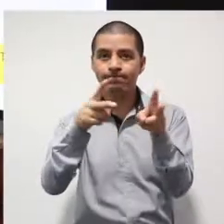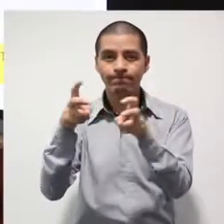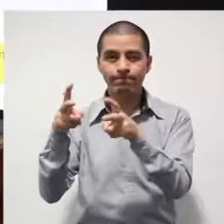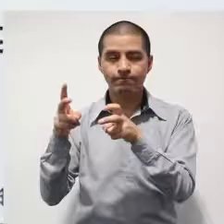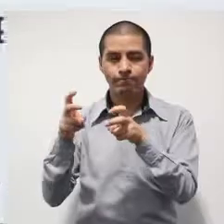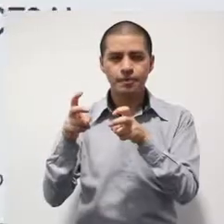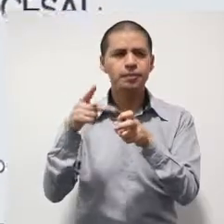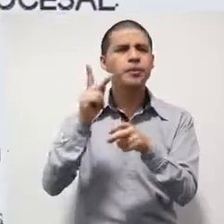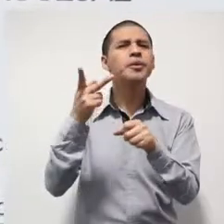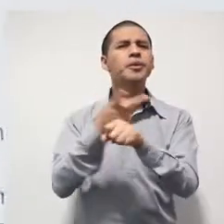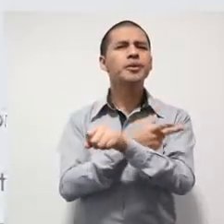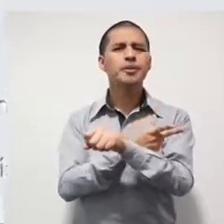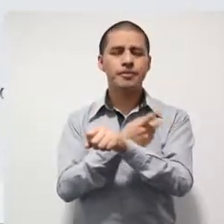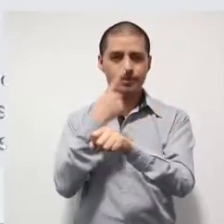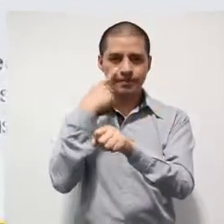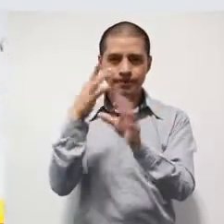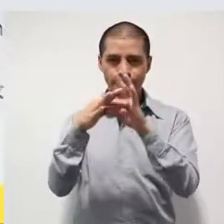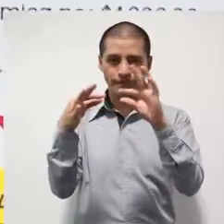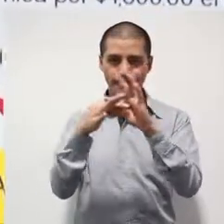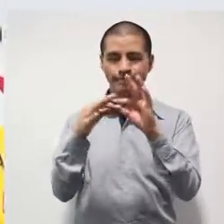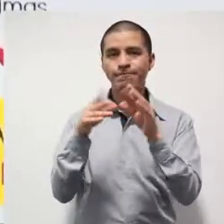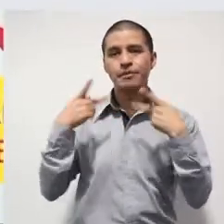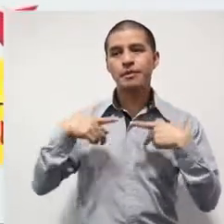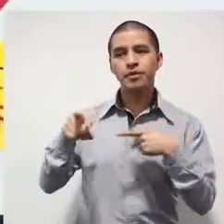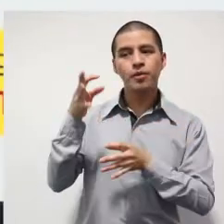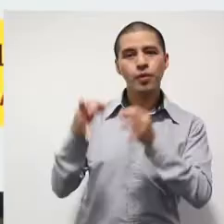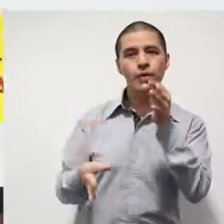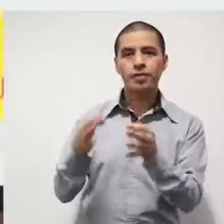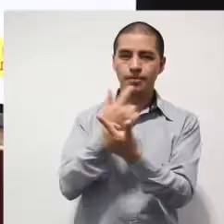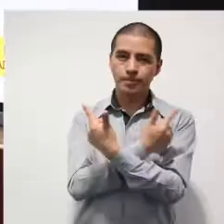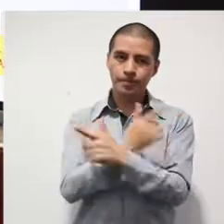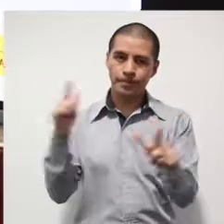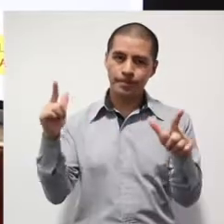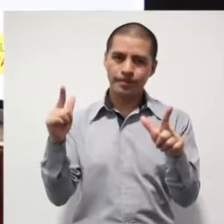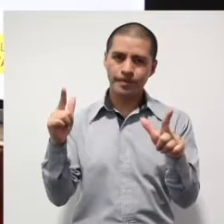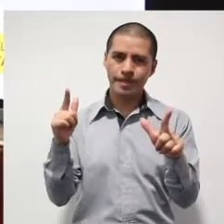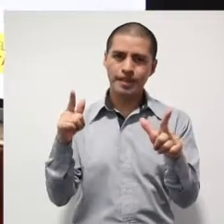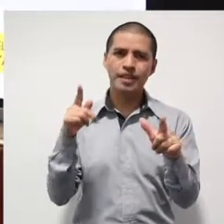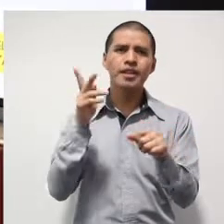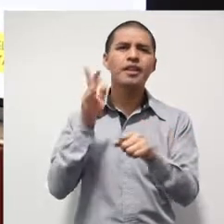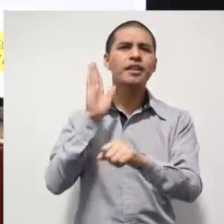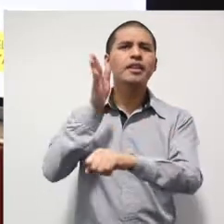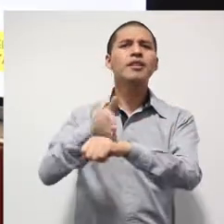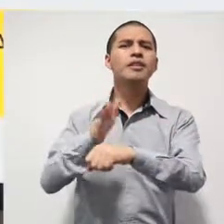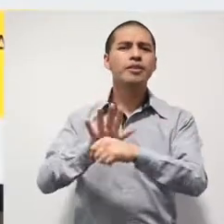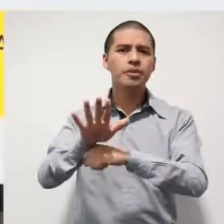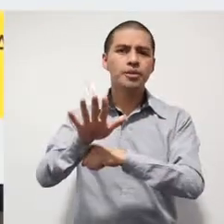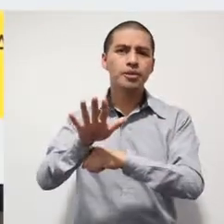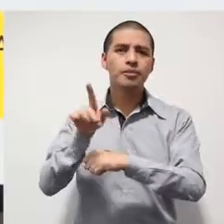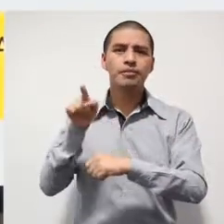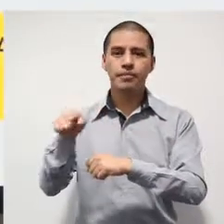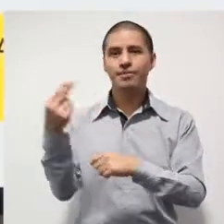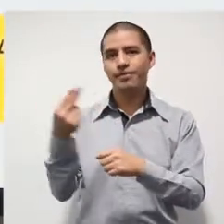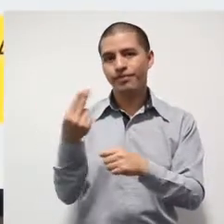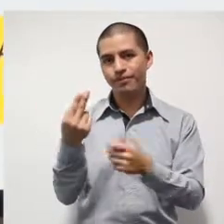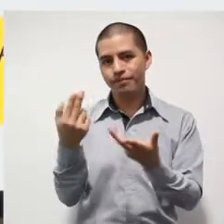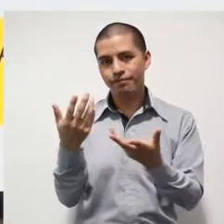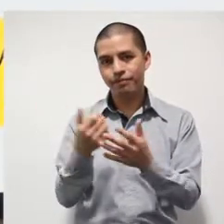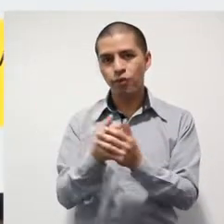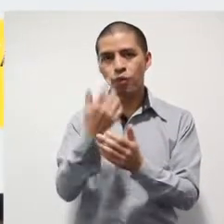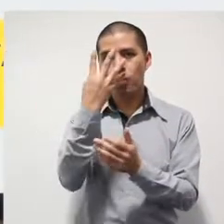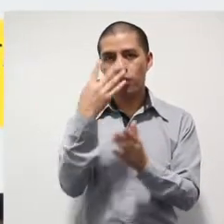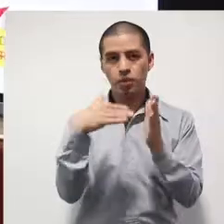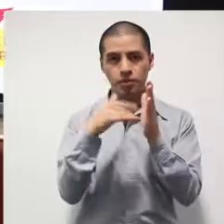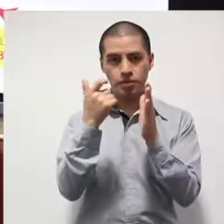¿Y qué sucedió? En libertad. ¿Cuáles son las medidas cautelares? Exhibir garantía económica